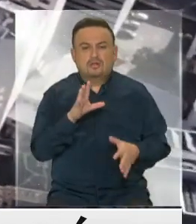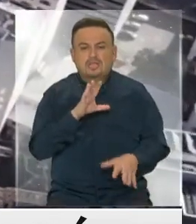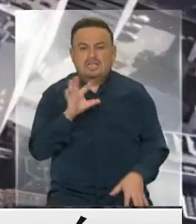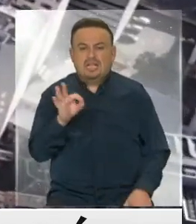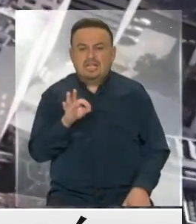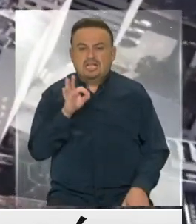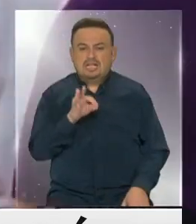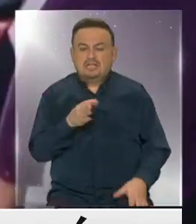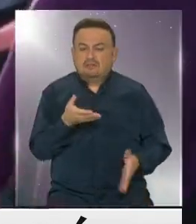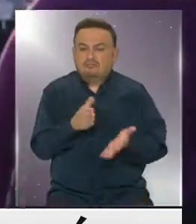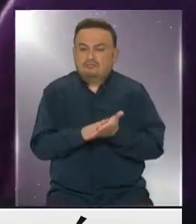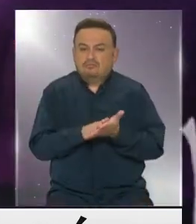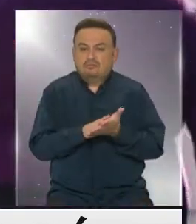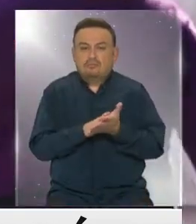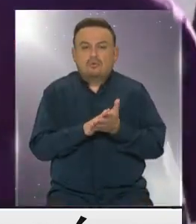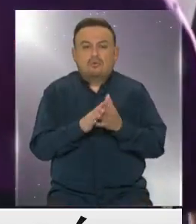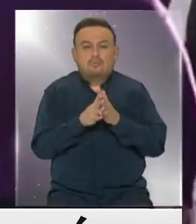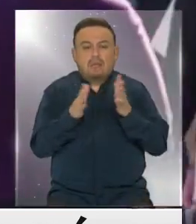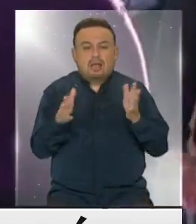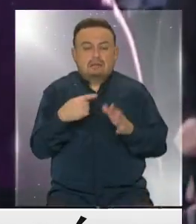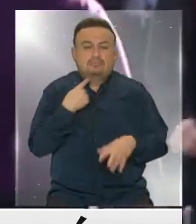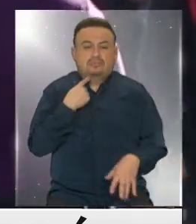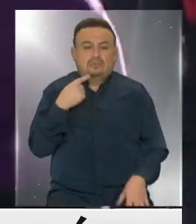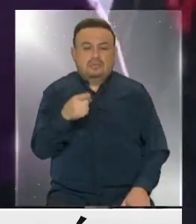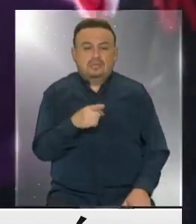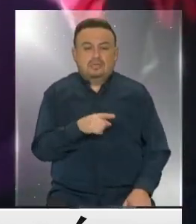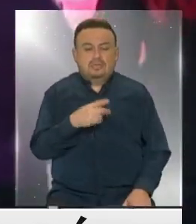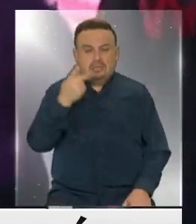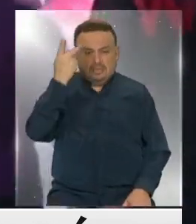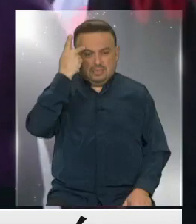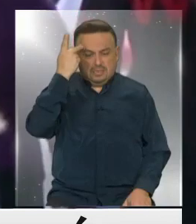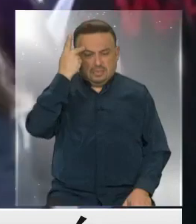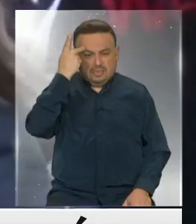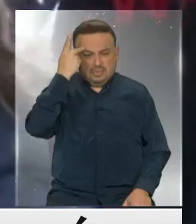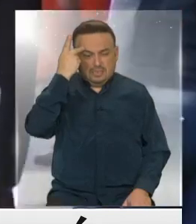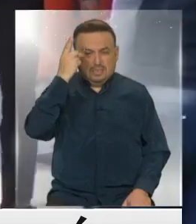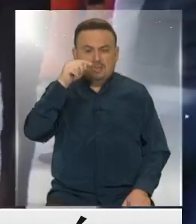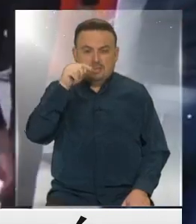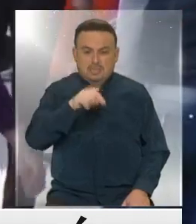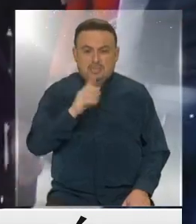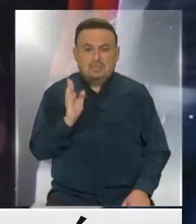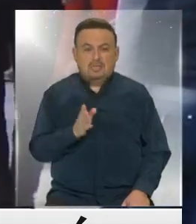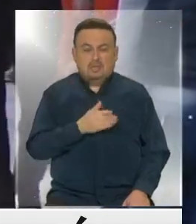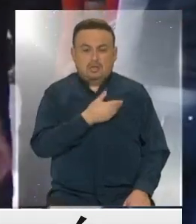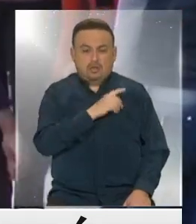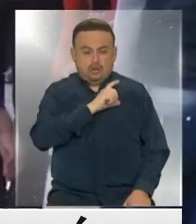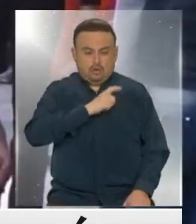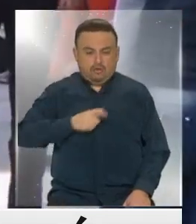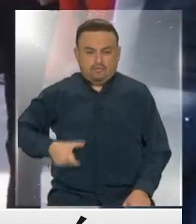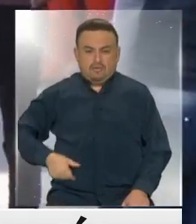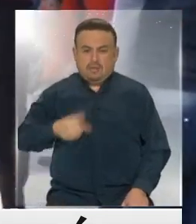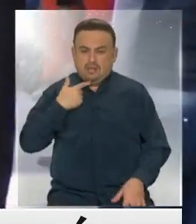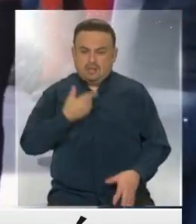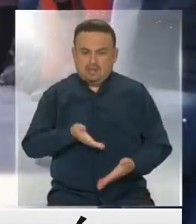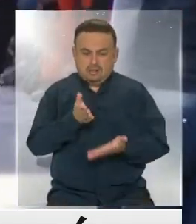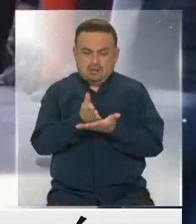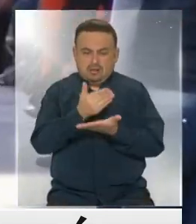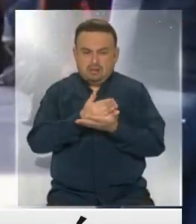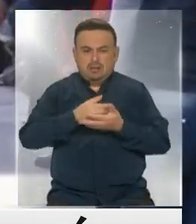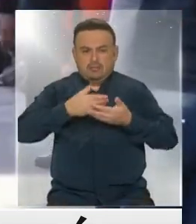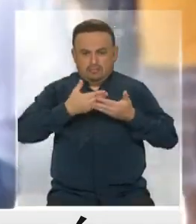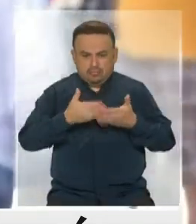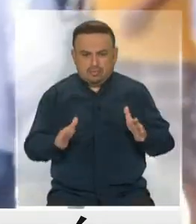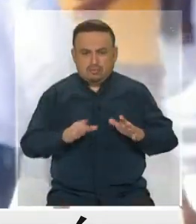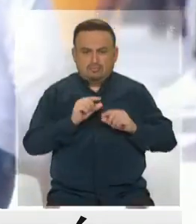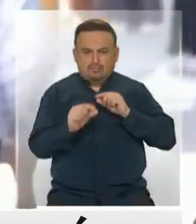decesos. Uno de los estados más golpeados es Sao Paulo. Pese a ello, el gobernador ha presentado un plan para reabrir